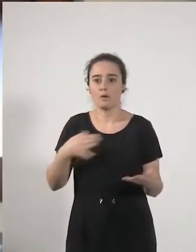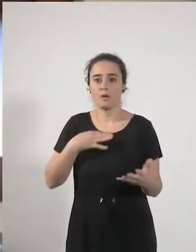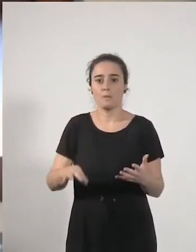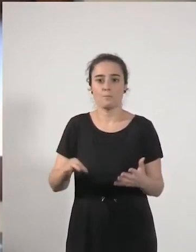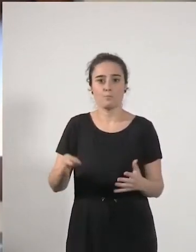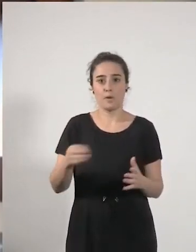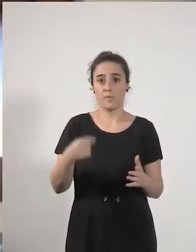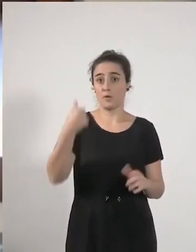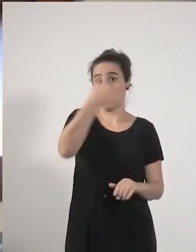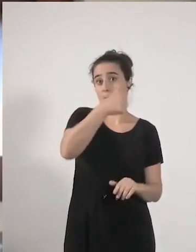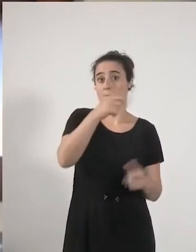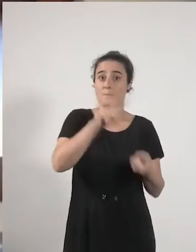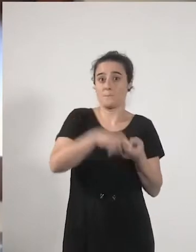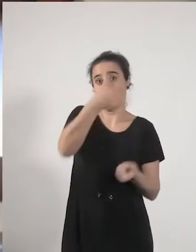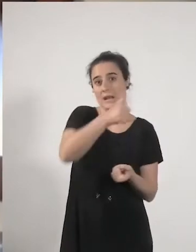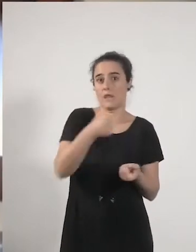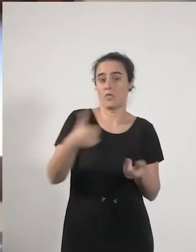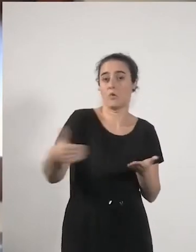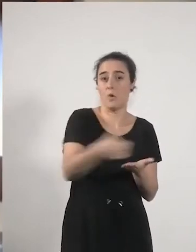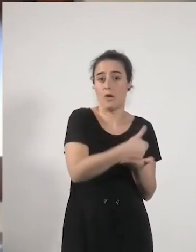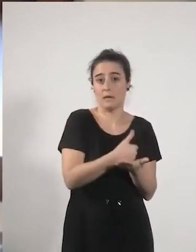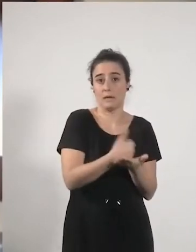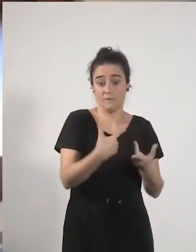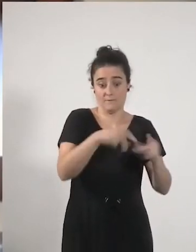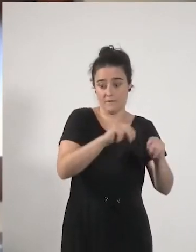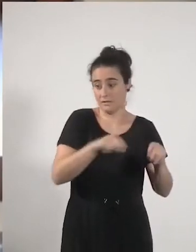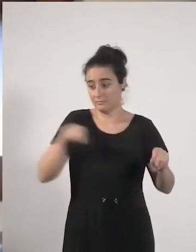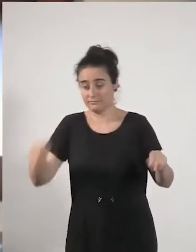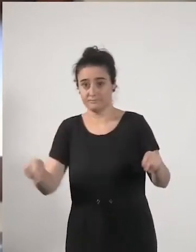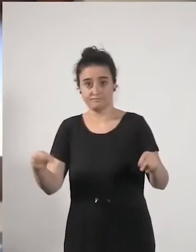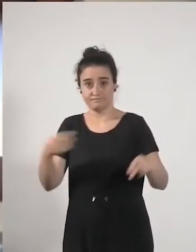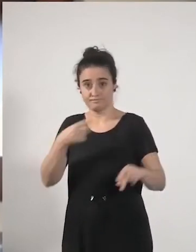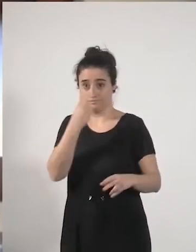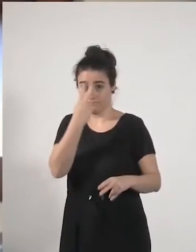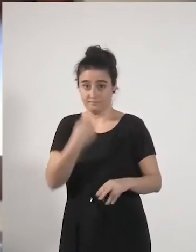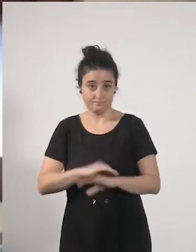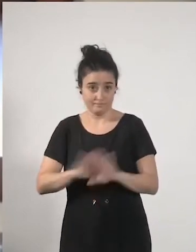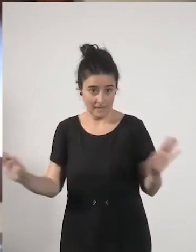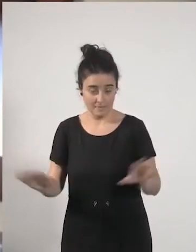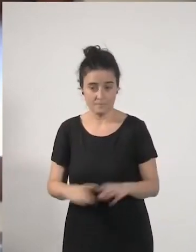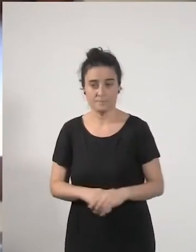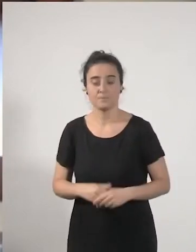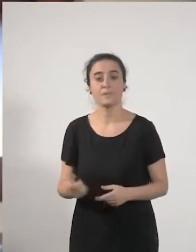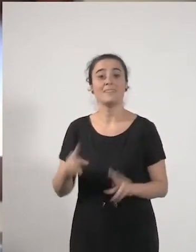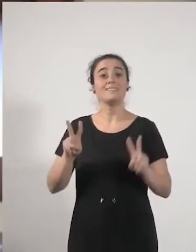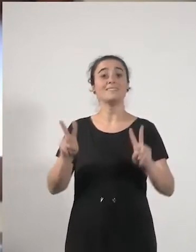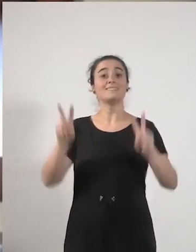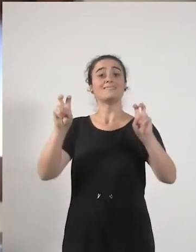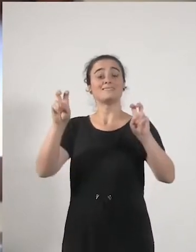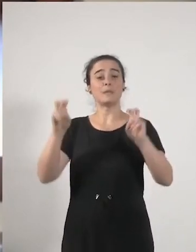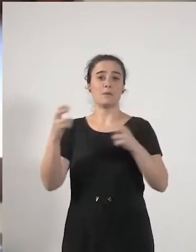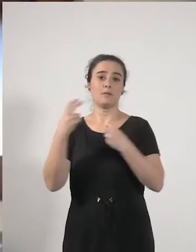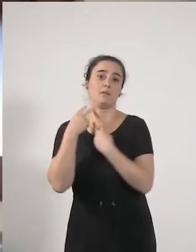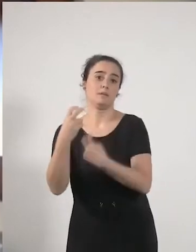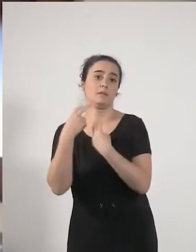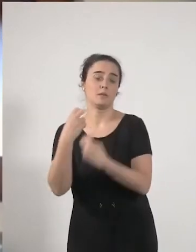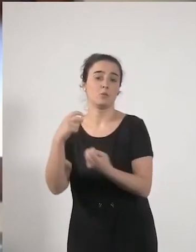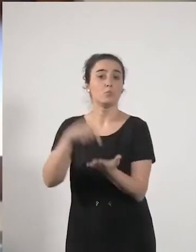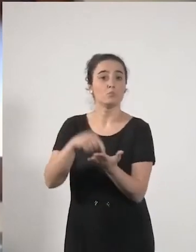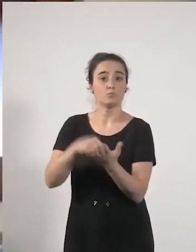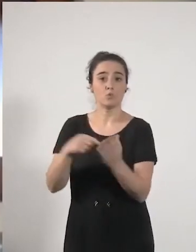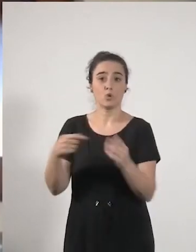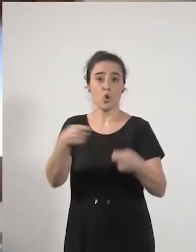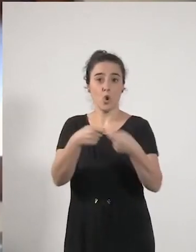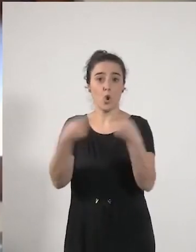ese señor bueno entonces la eliminación de la tributación conjunta yo insistencialistamente la